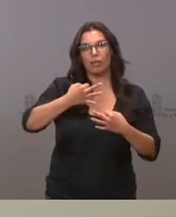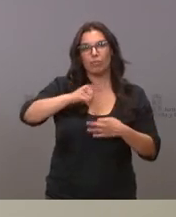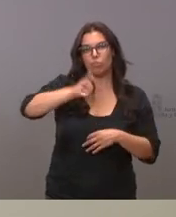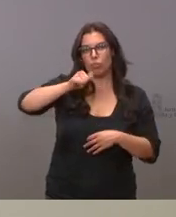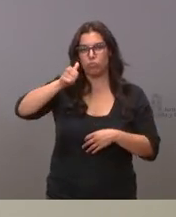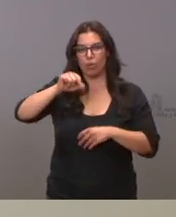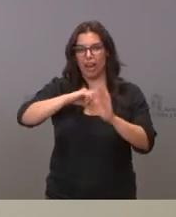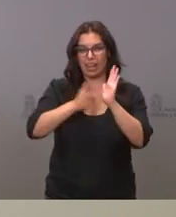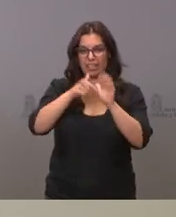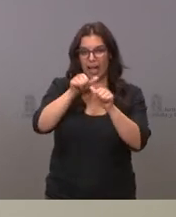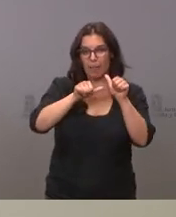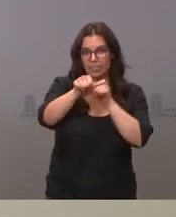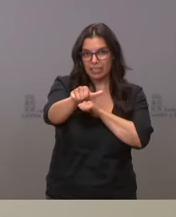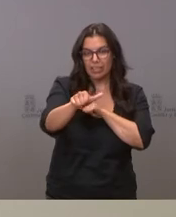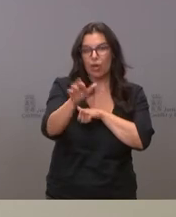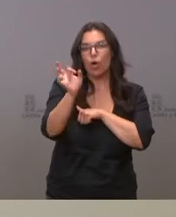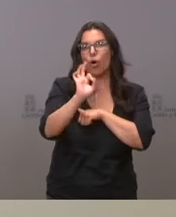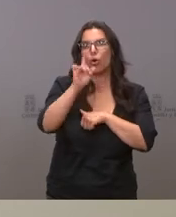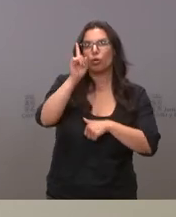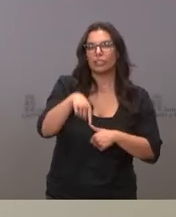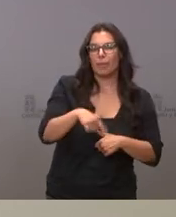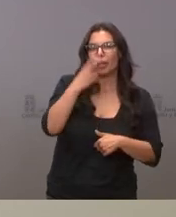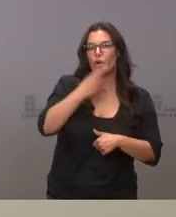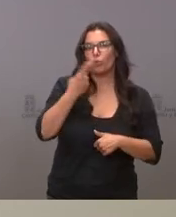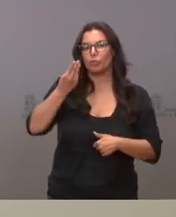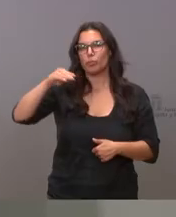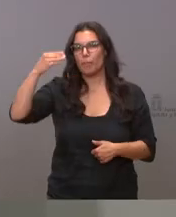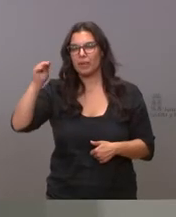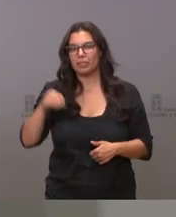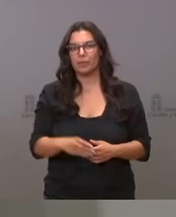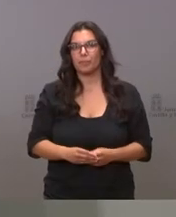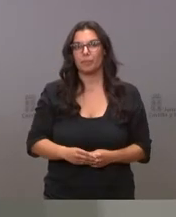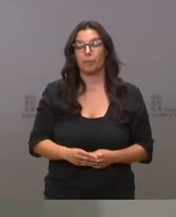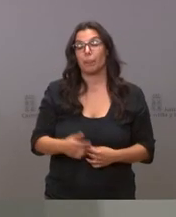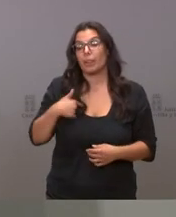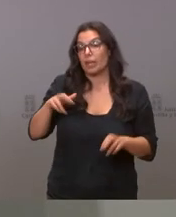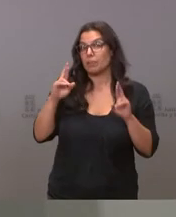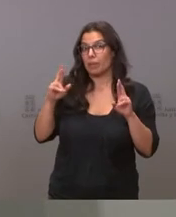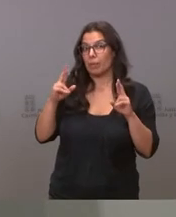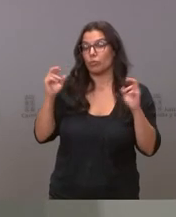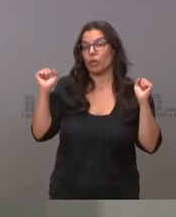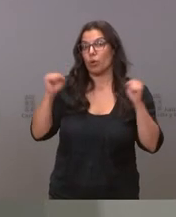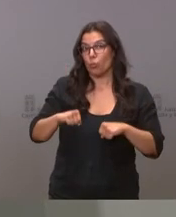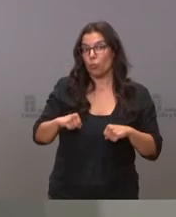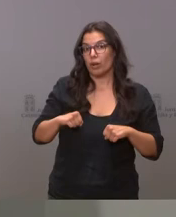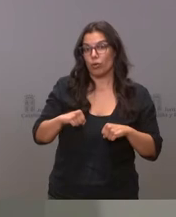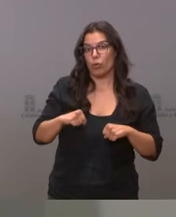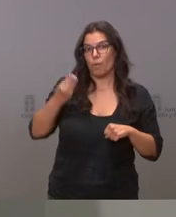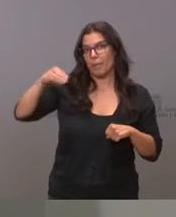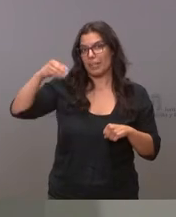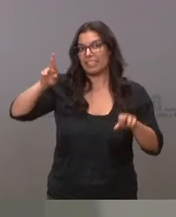previstas o es un acuerdo más amplio que incluye otros compromisos de gobierno? Esperamos alcanzar un acuerdo más amplio